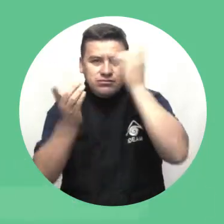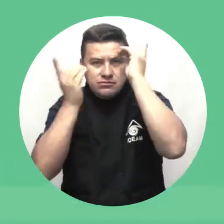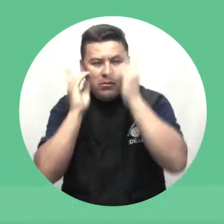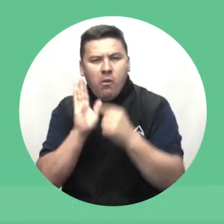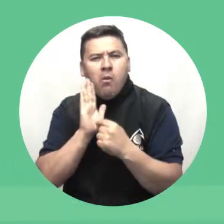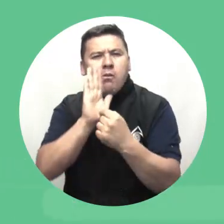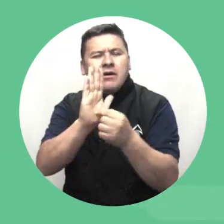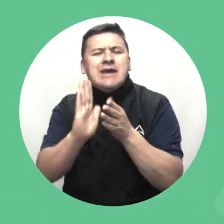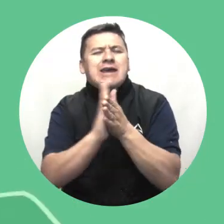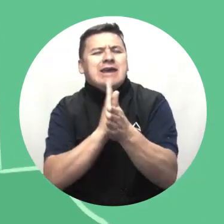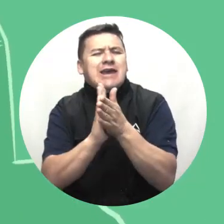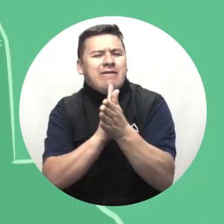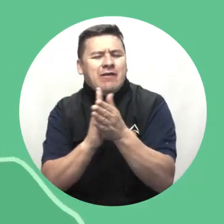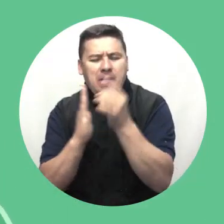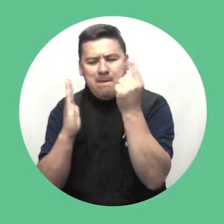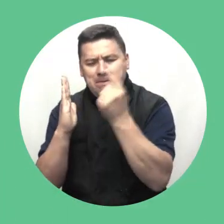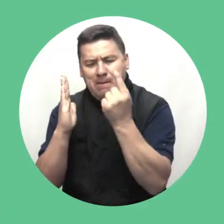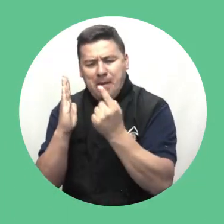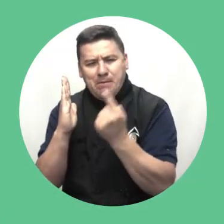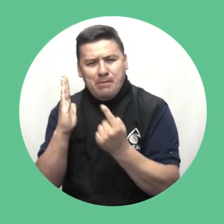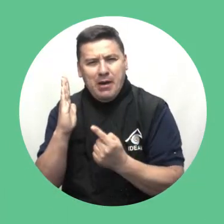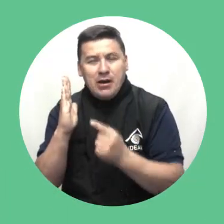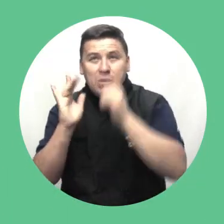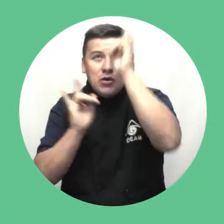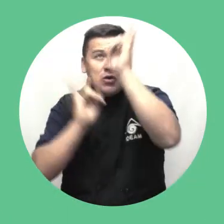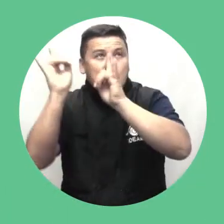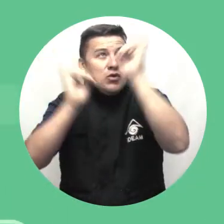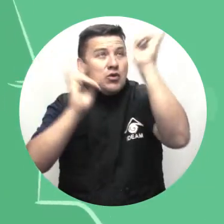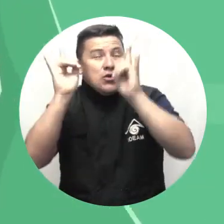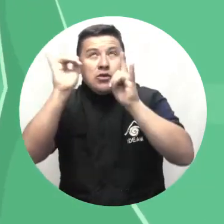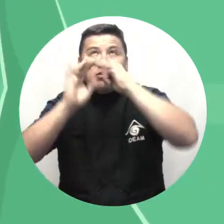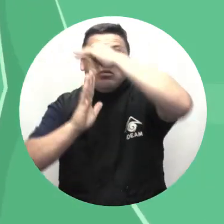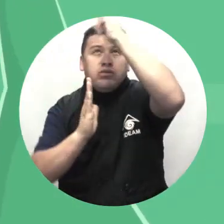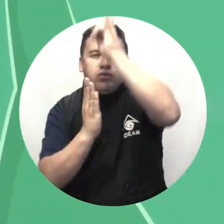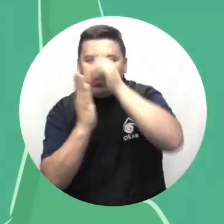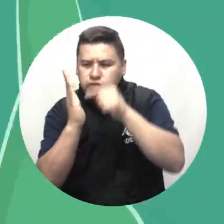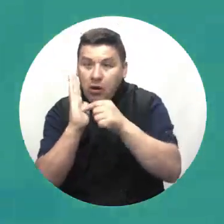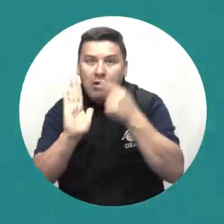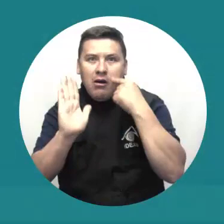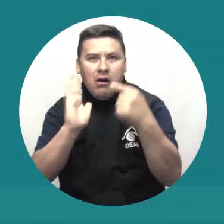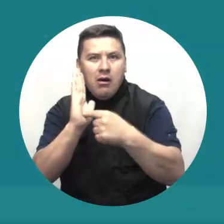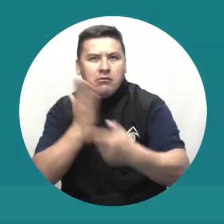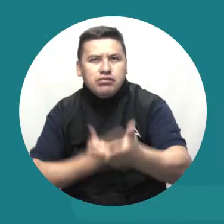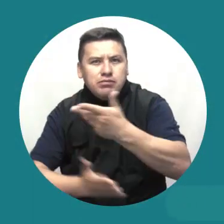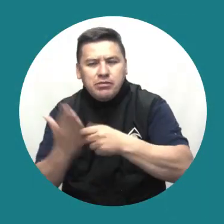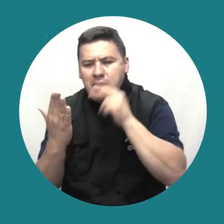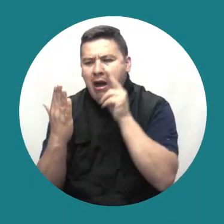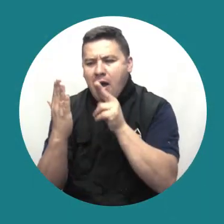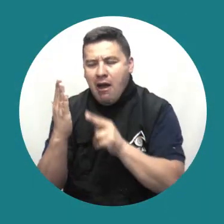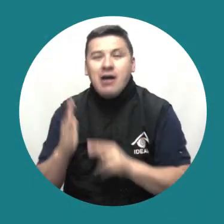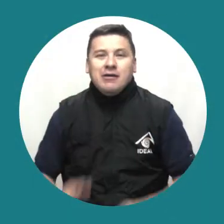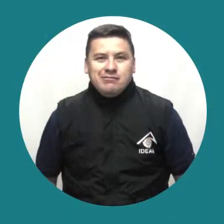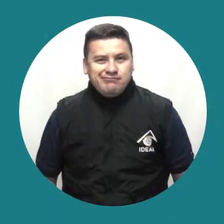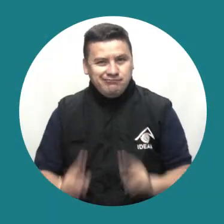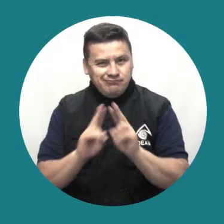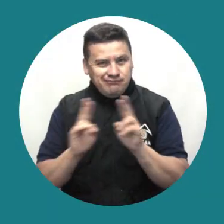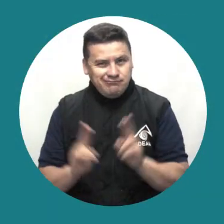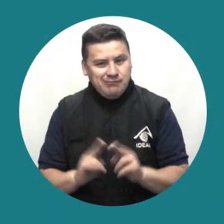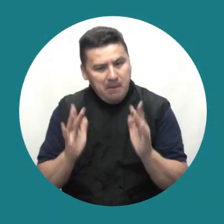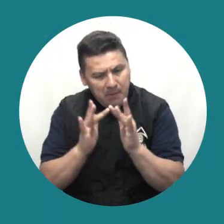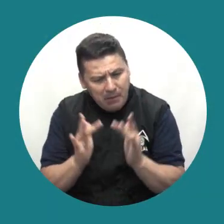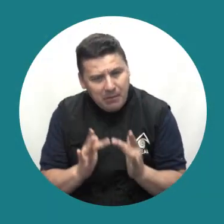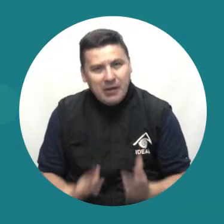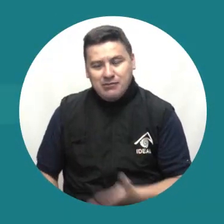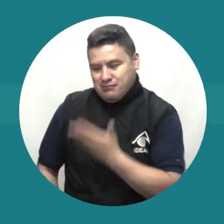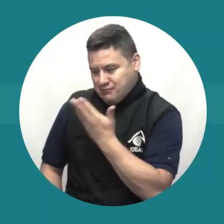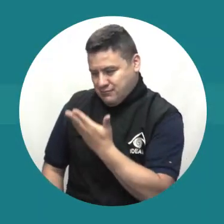o App Store Información en tiempo real, detallada, satelital, recomendaciones y muchas opciones de interacción Síganos a través